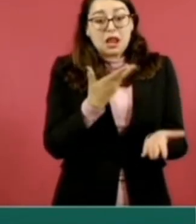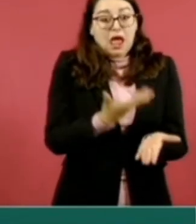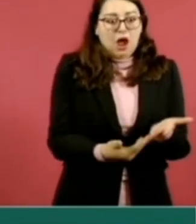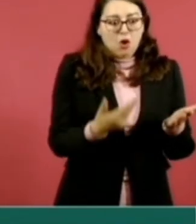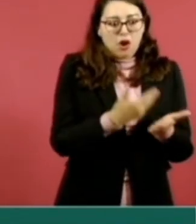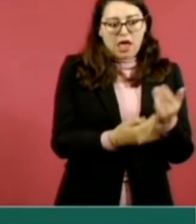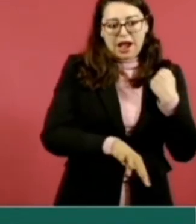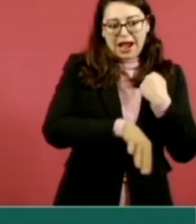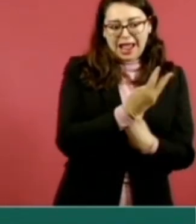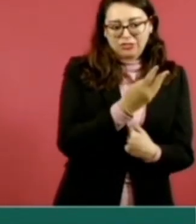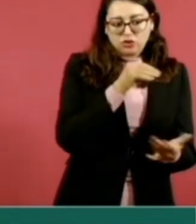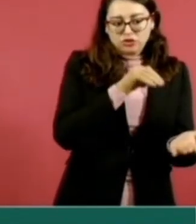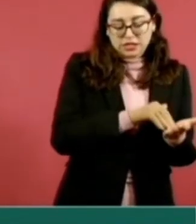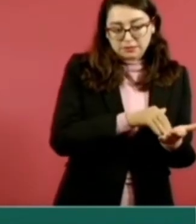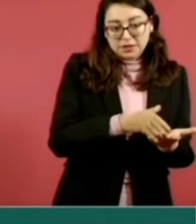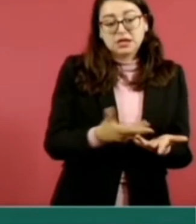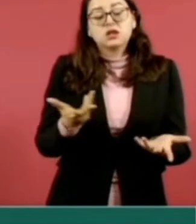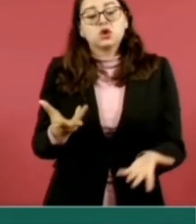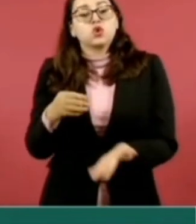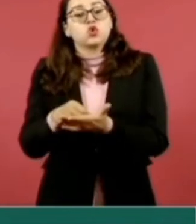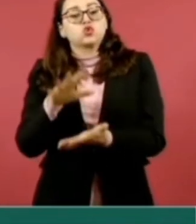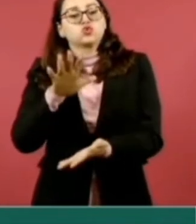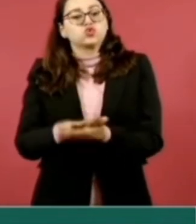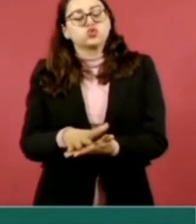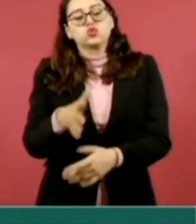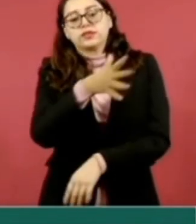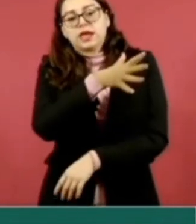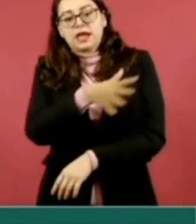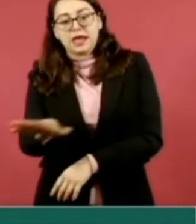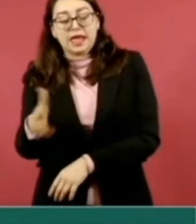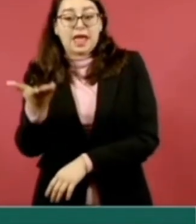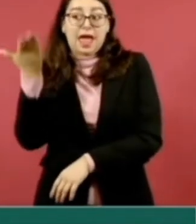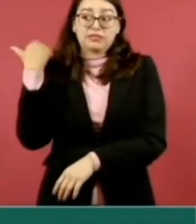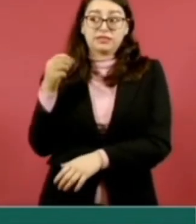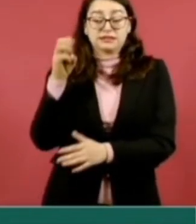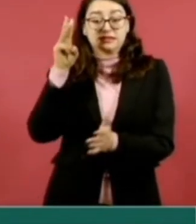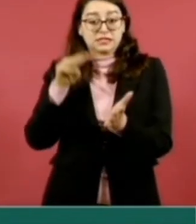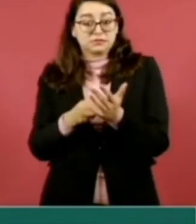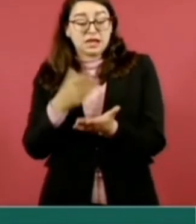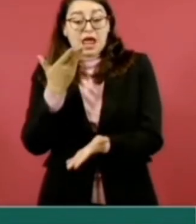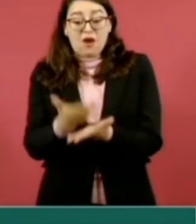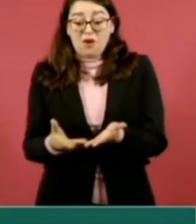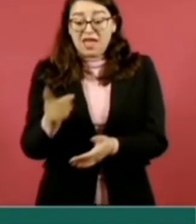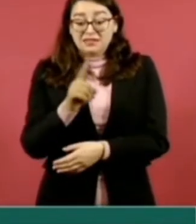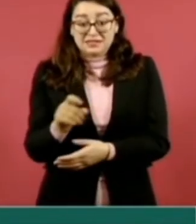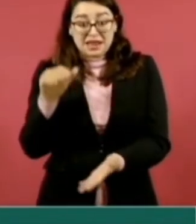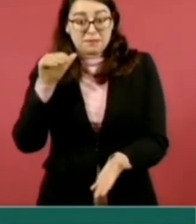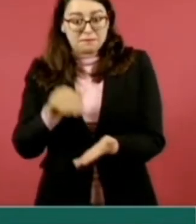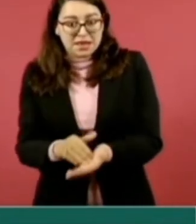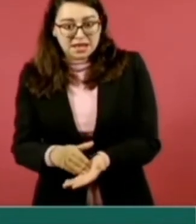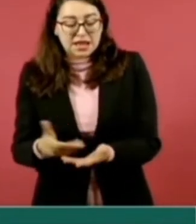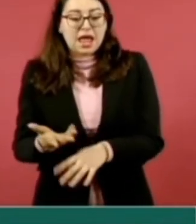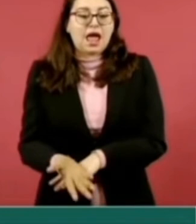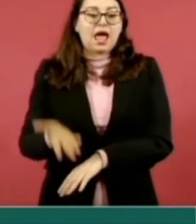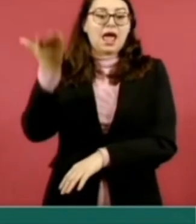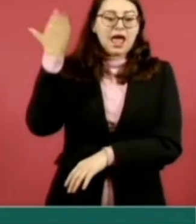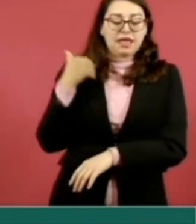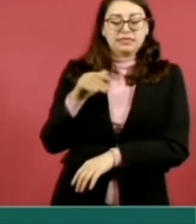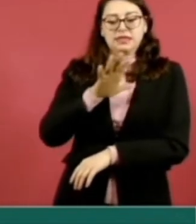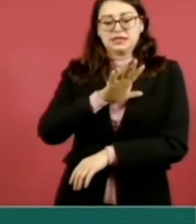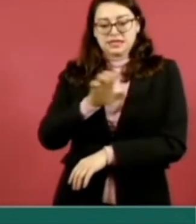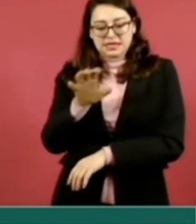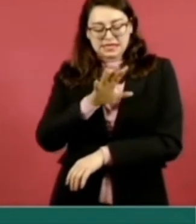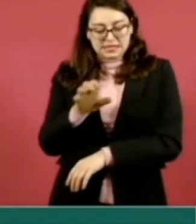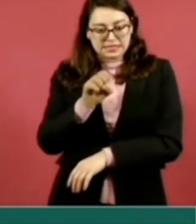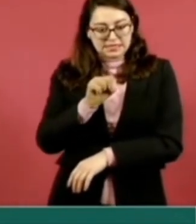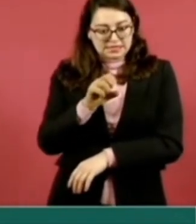Las consultas de medicina familiar pasaron de 3 mil 500 a 6 mil 130. Las cirugías de 568 a